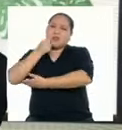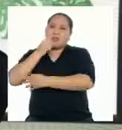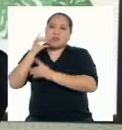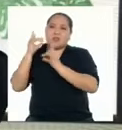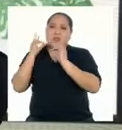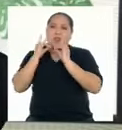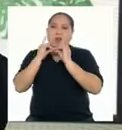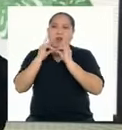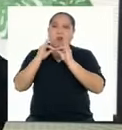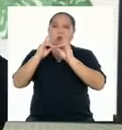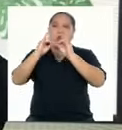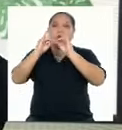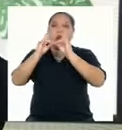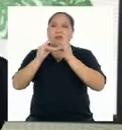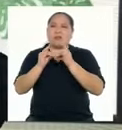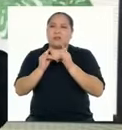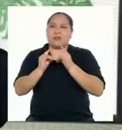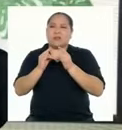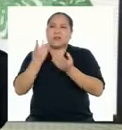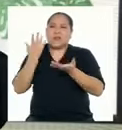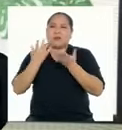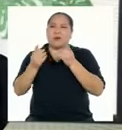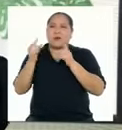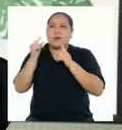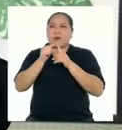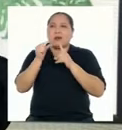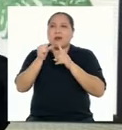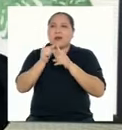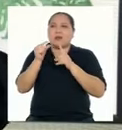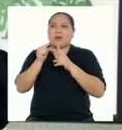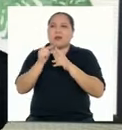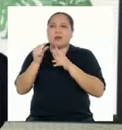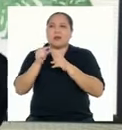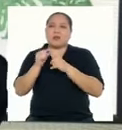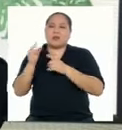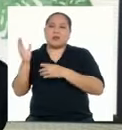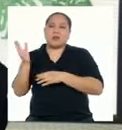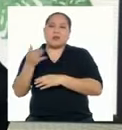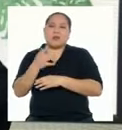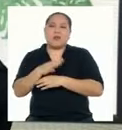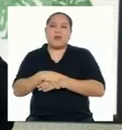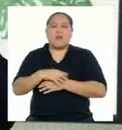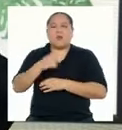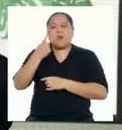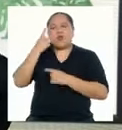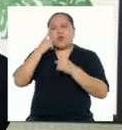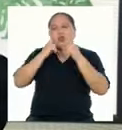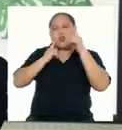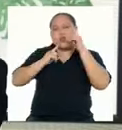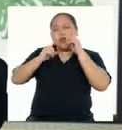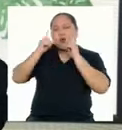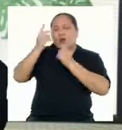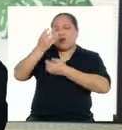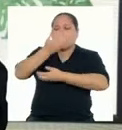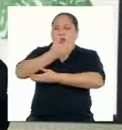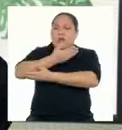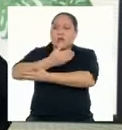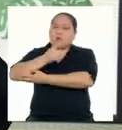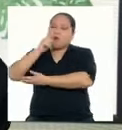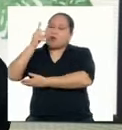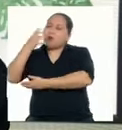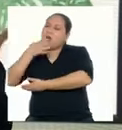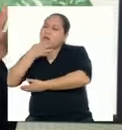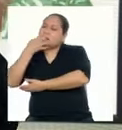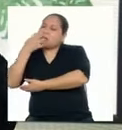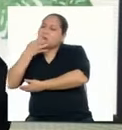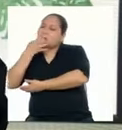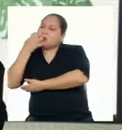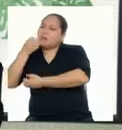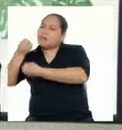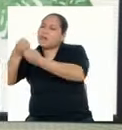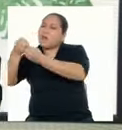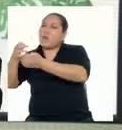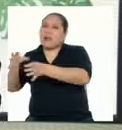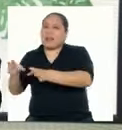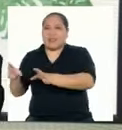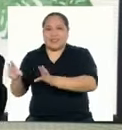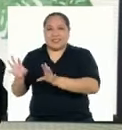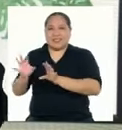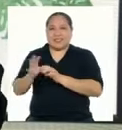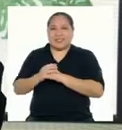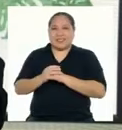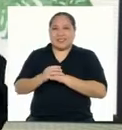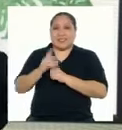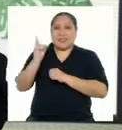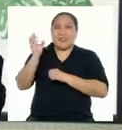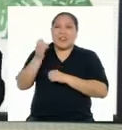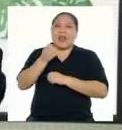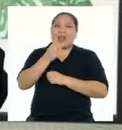sentido, pero tiene mucha musicalidad Señora Santana, ¿por qué llora el niño? Por una manzana que se le ha perdido